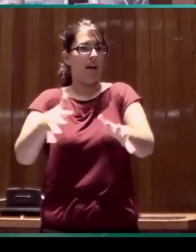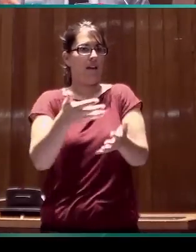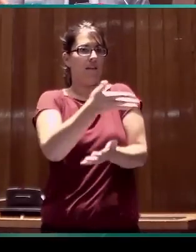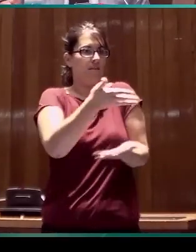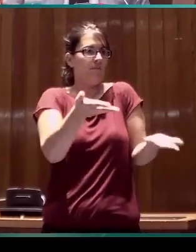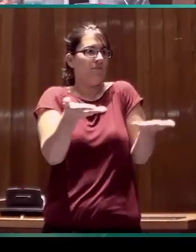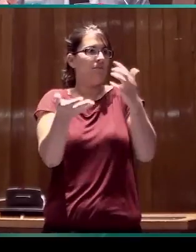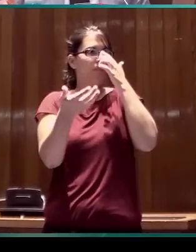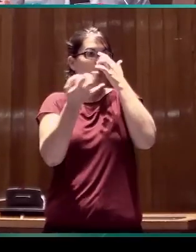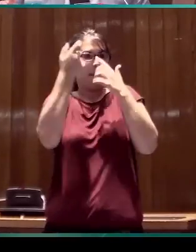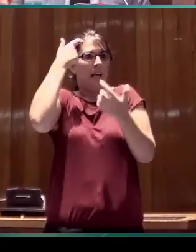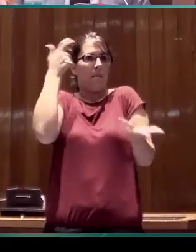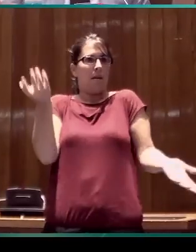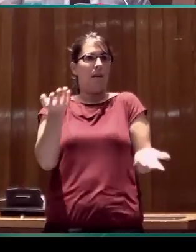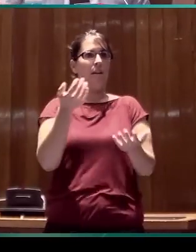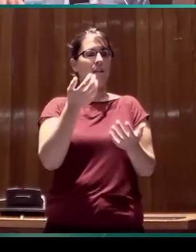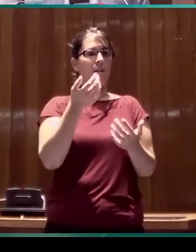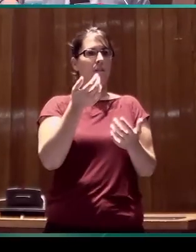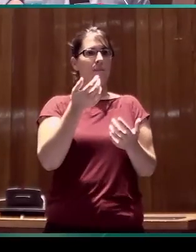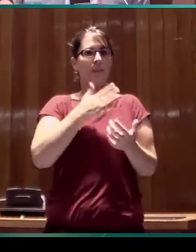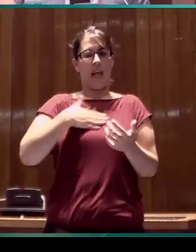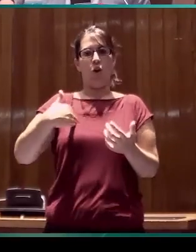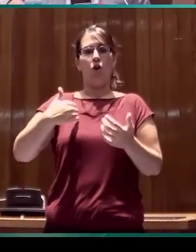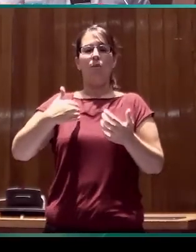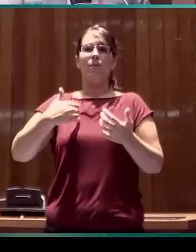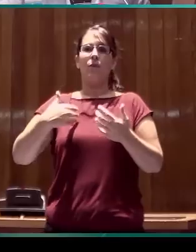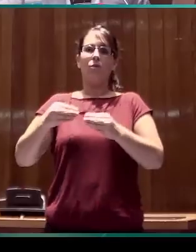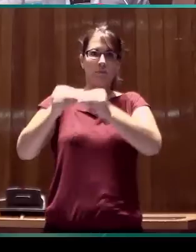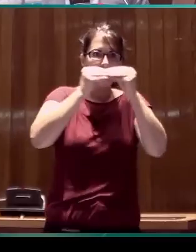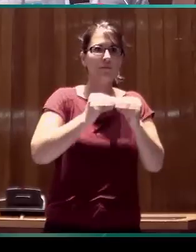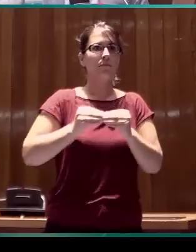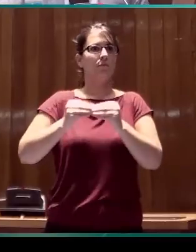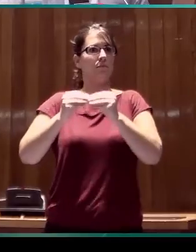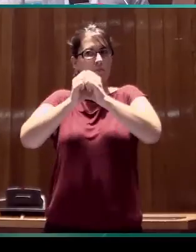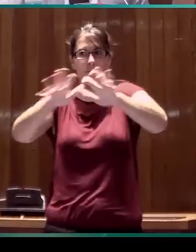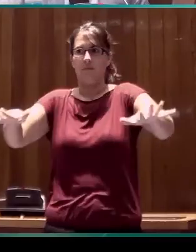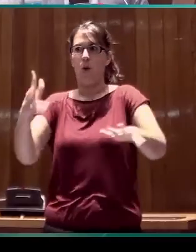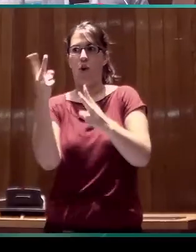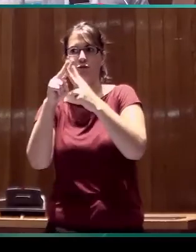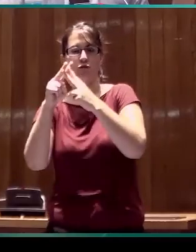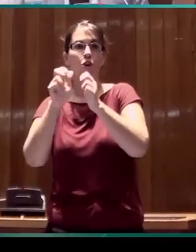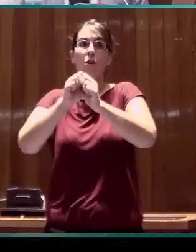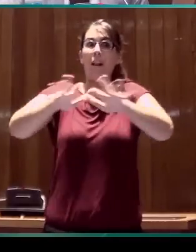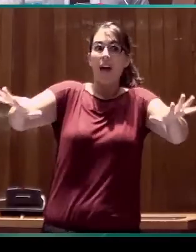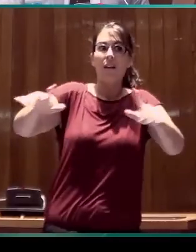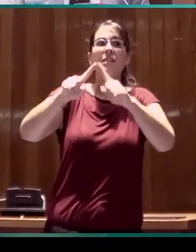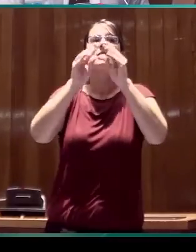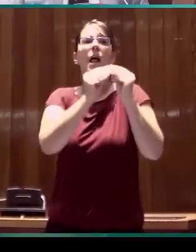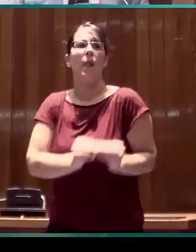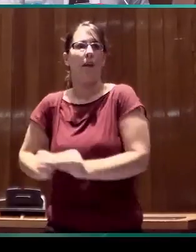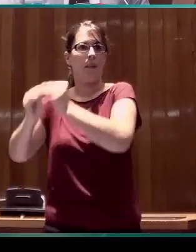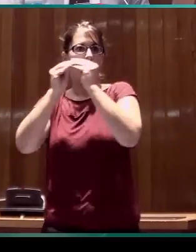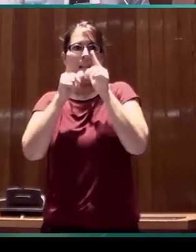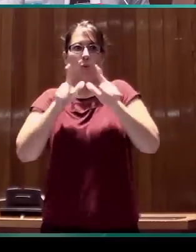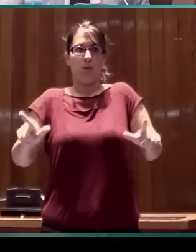momento también queremos estandarizar. Es decir, del cual queremos establecer un estándar lingüístico. Pero